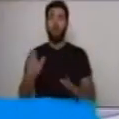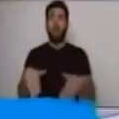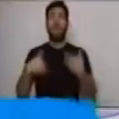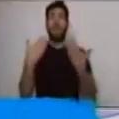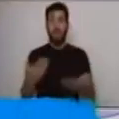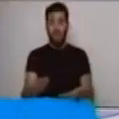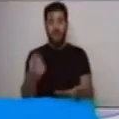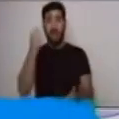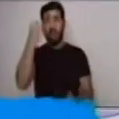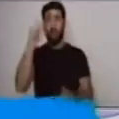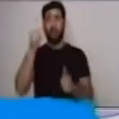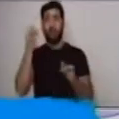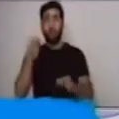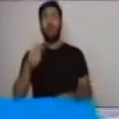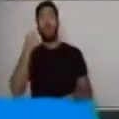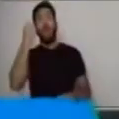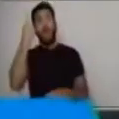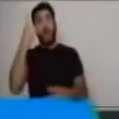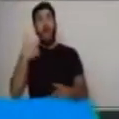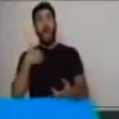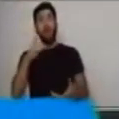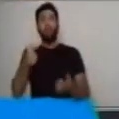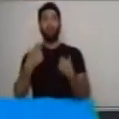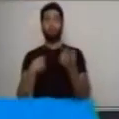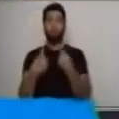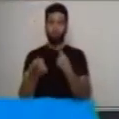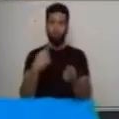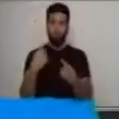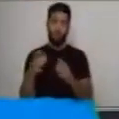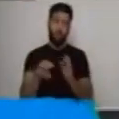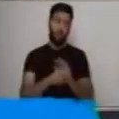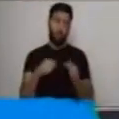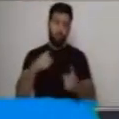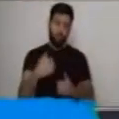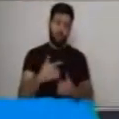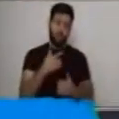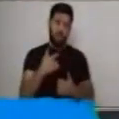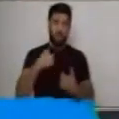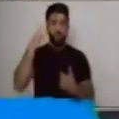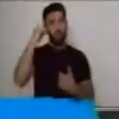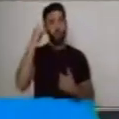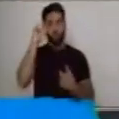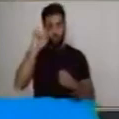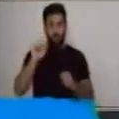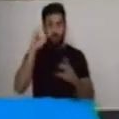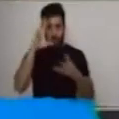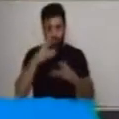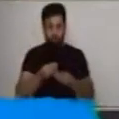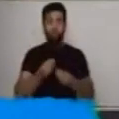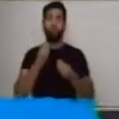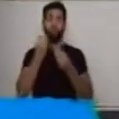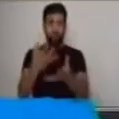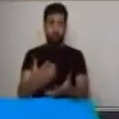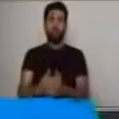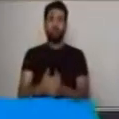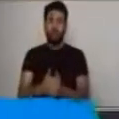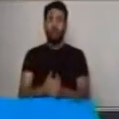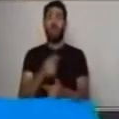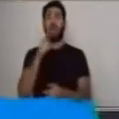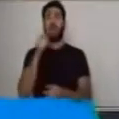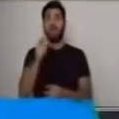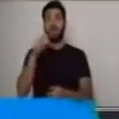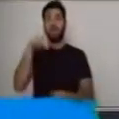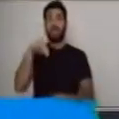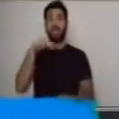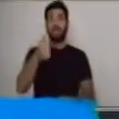a entender a otras personas lo que sentimos y pensamos. Esas narraciones necesitan tener ciertos